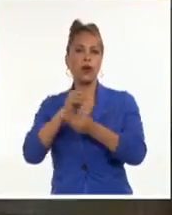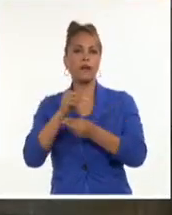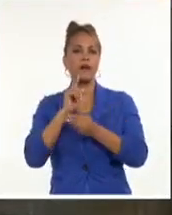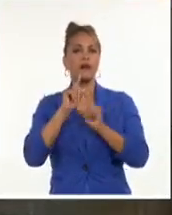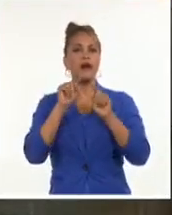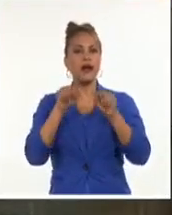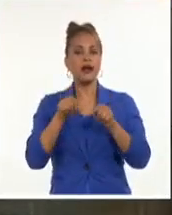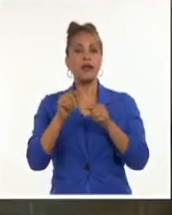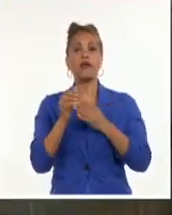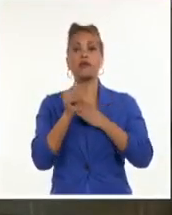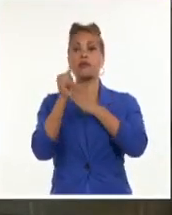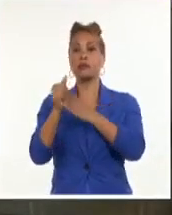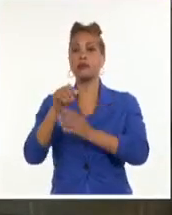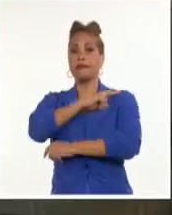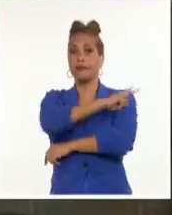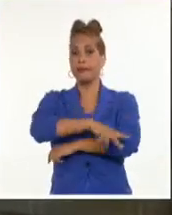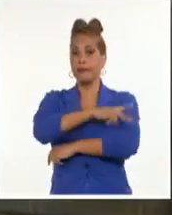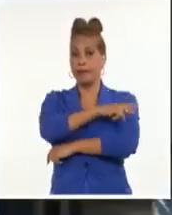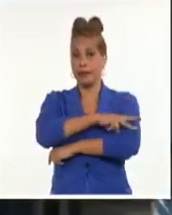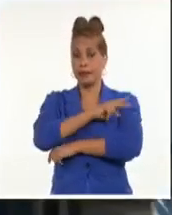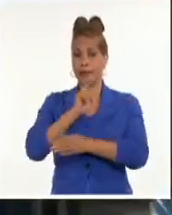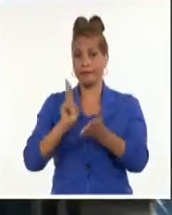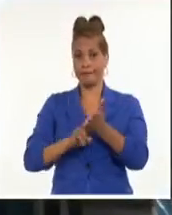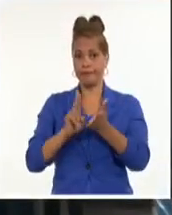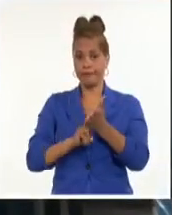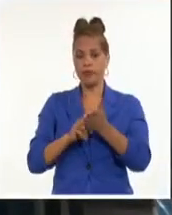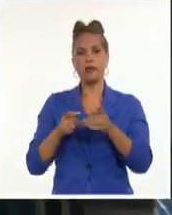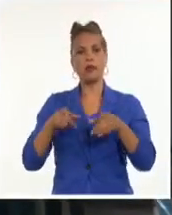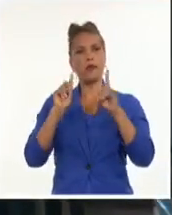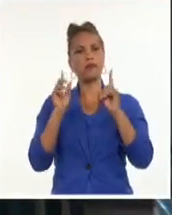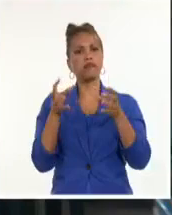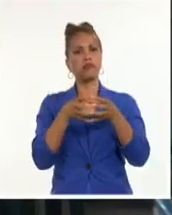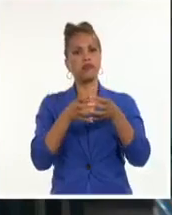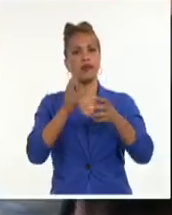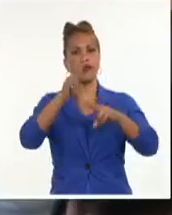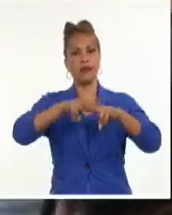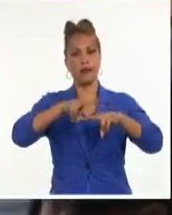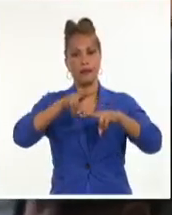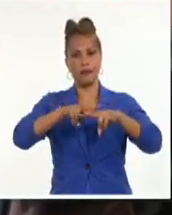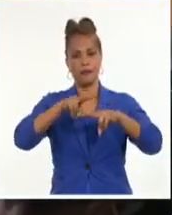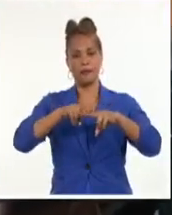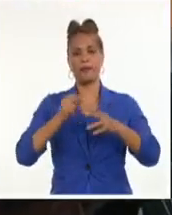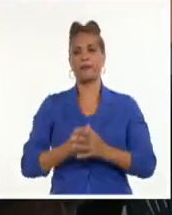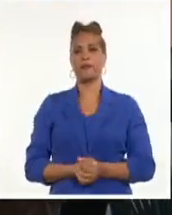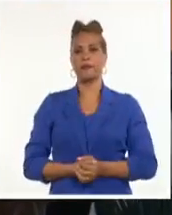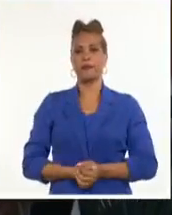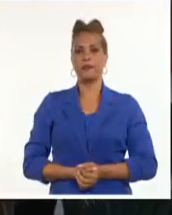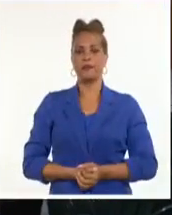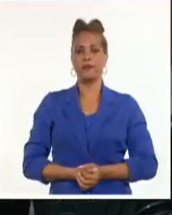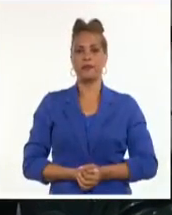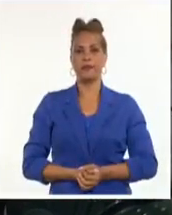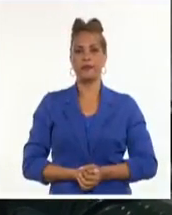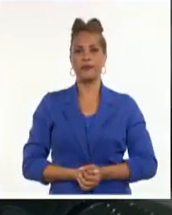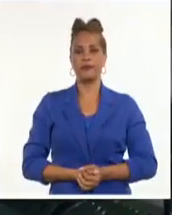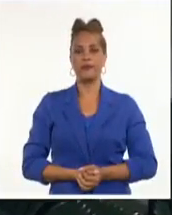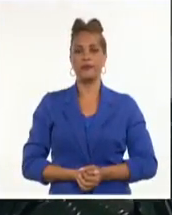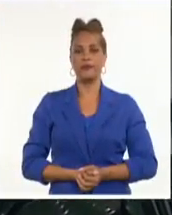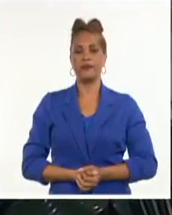que los líderes de los países miembros de la Alianza Bolivariana se reunirán en La Habana. Javier Ortiz, Sistema Informativo de la Televisión